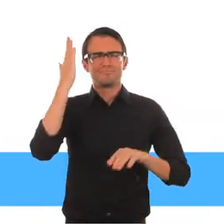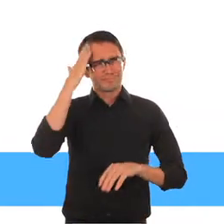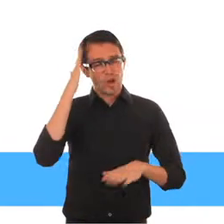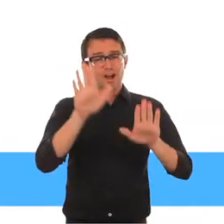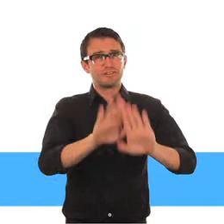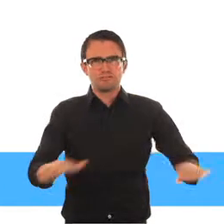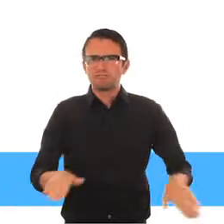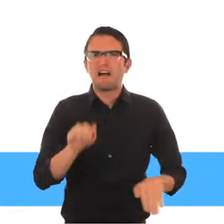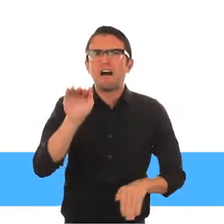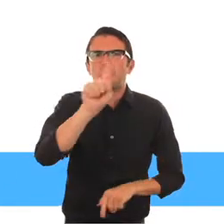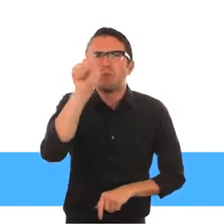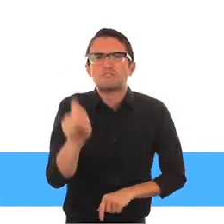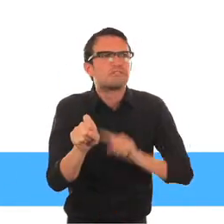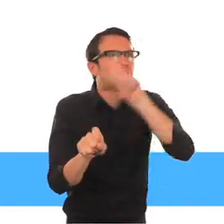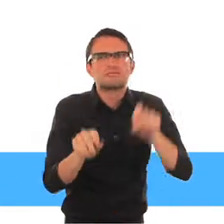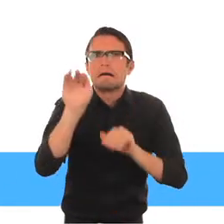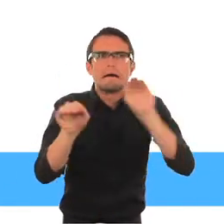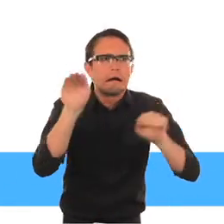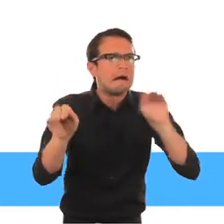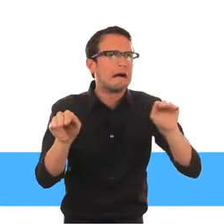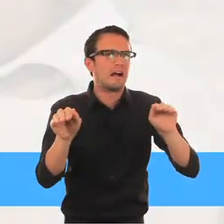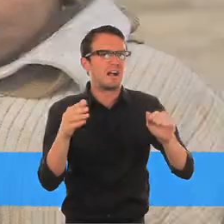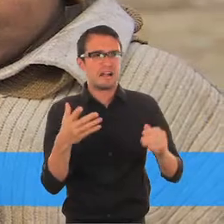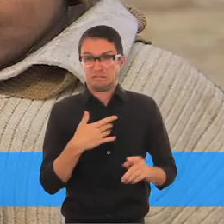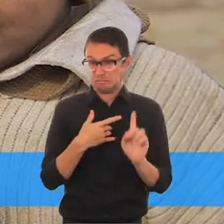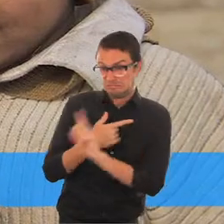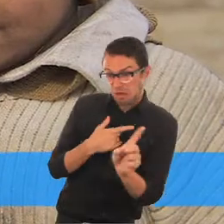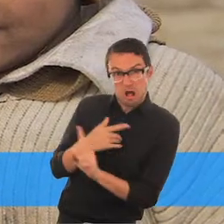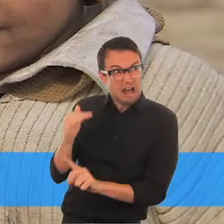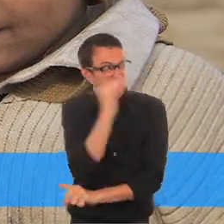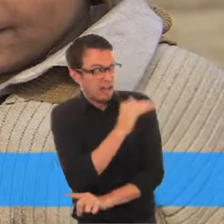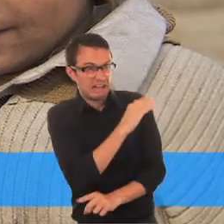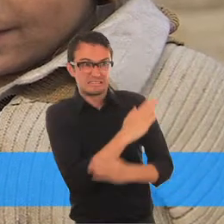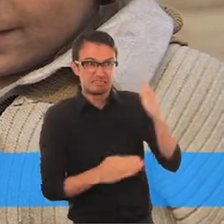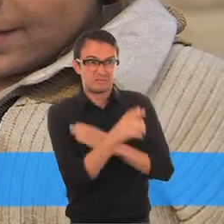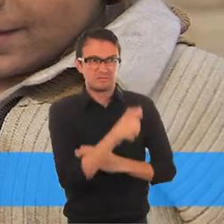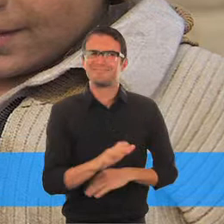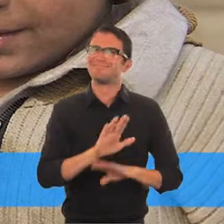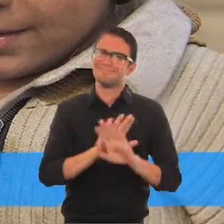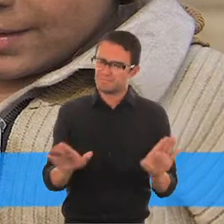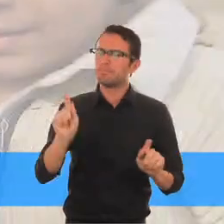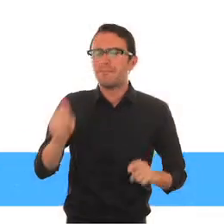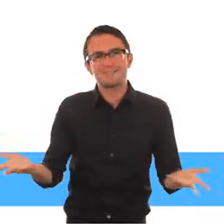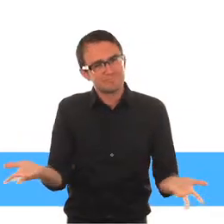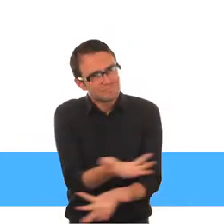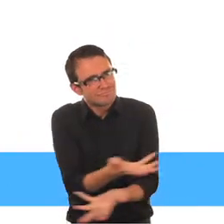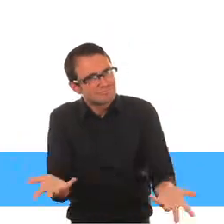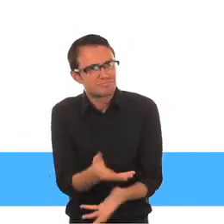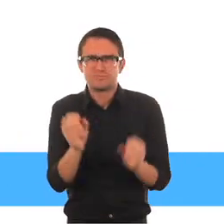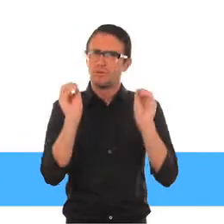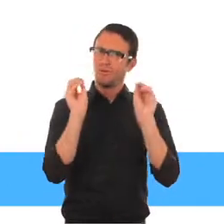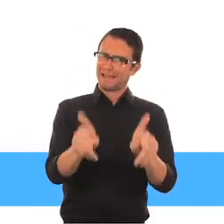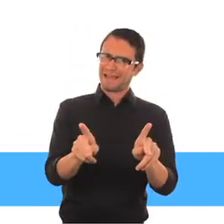preguntas sobre una persona con discapacidad. Y no debemos impedírselo. Niña con ceguera y su amigo. Las preguntas son parte importante